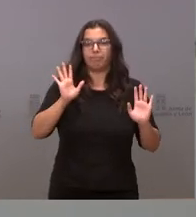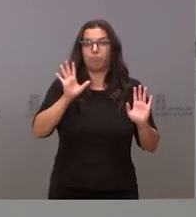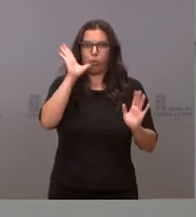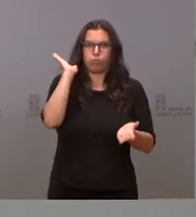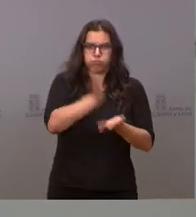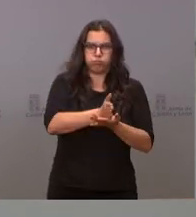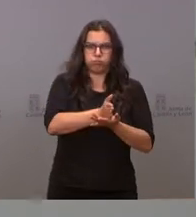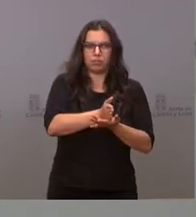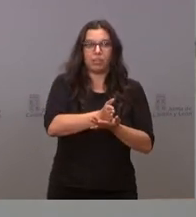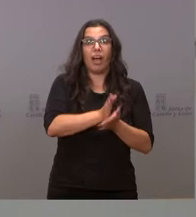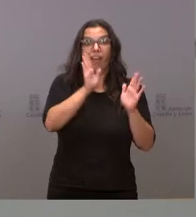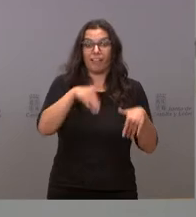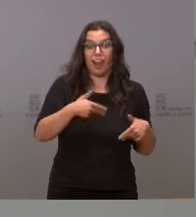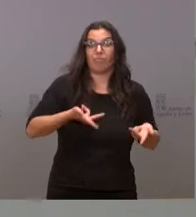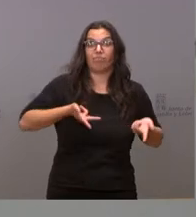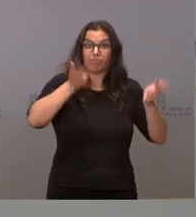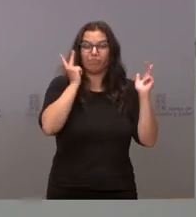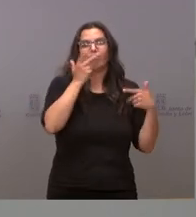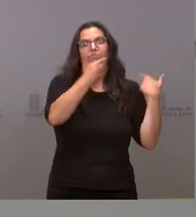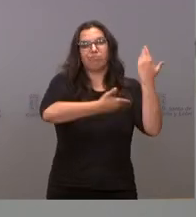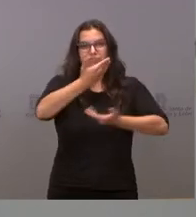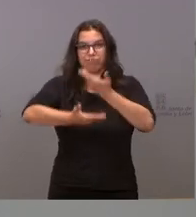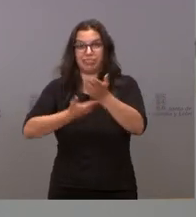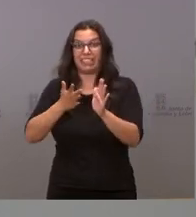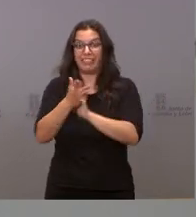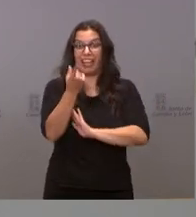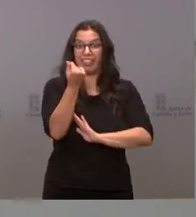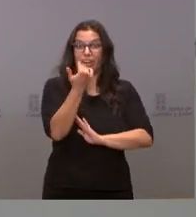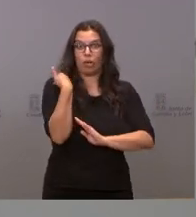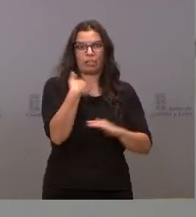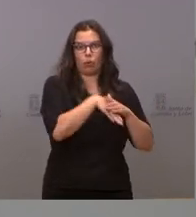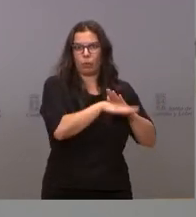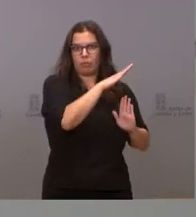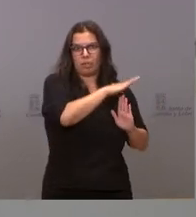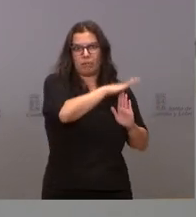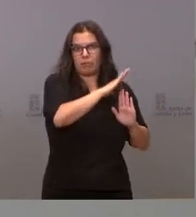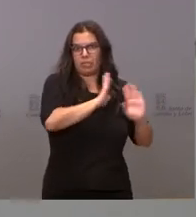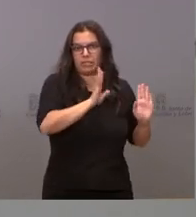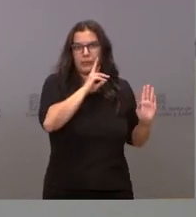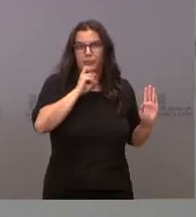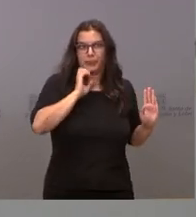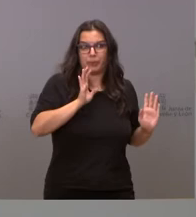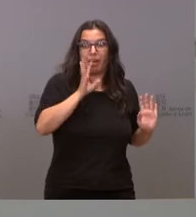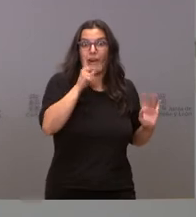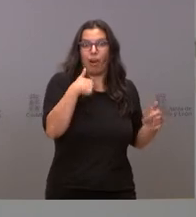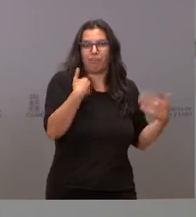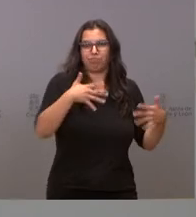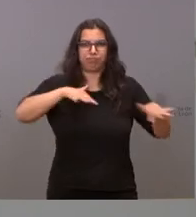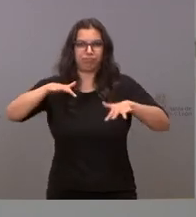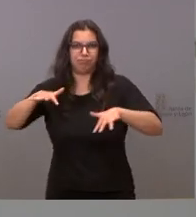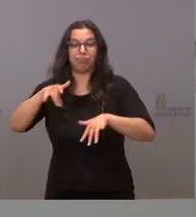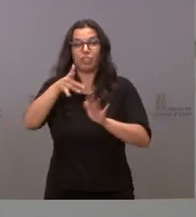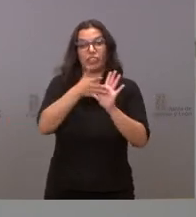se moviliza un dinero que antes estaba paralizado. Y está claro que es una rebaja fiscal